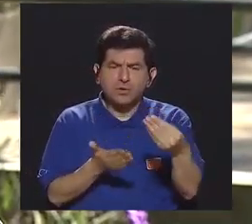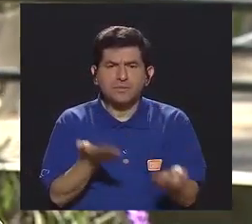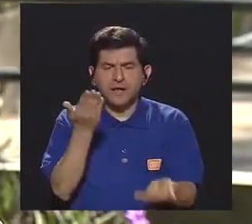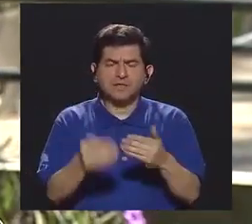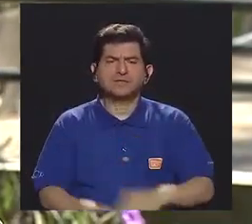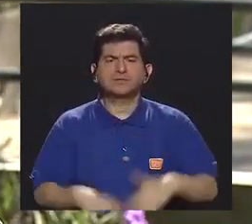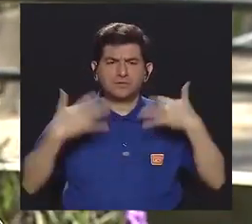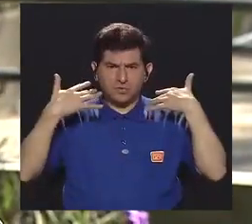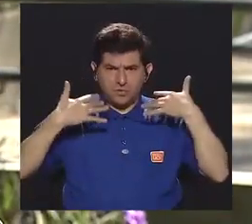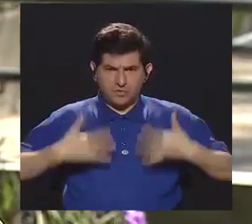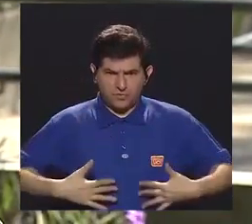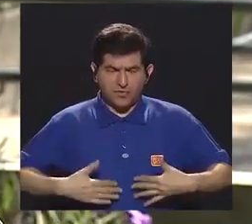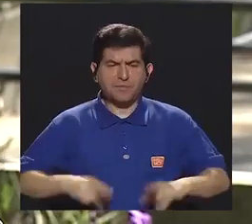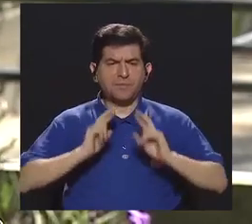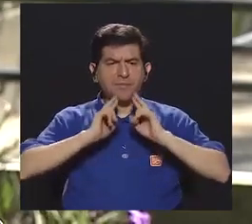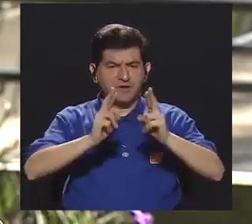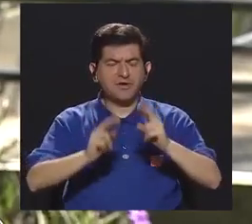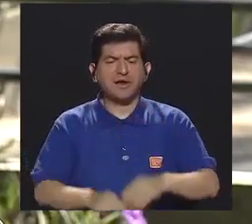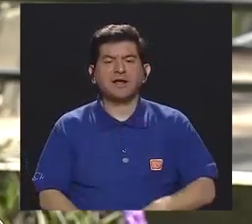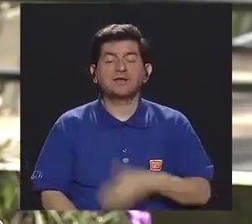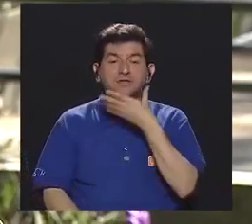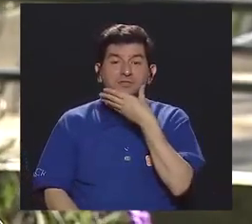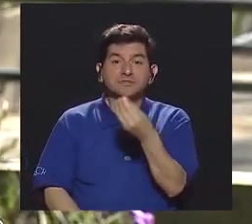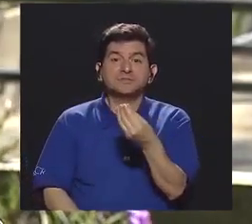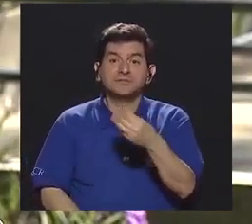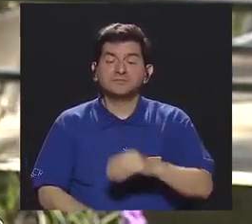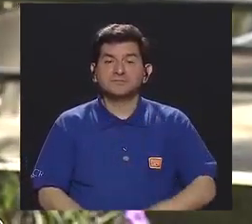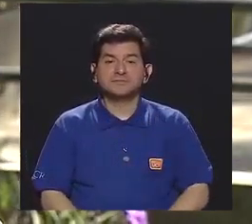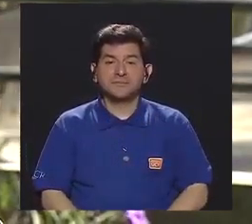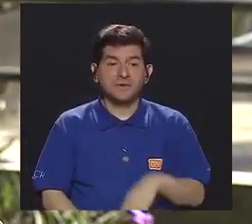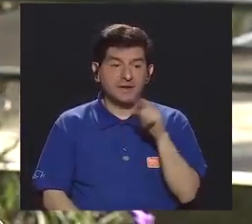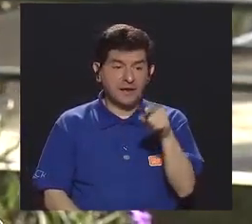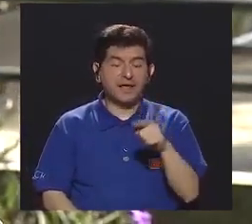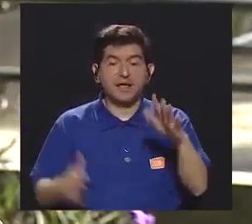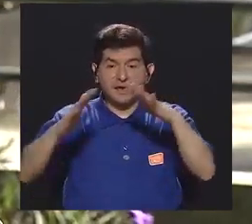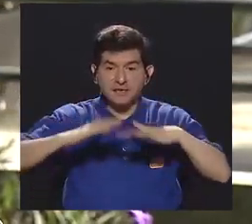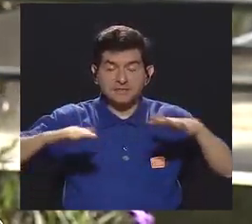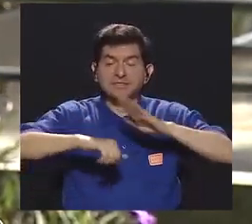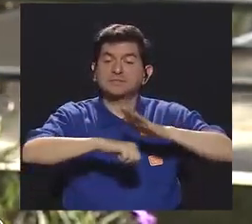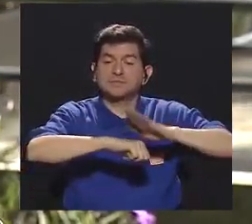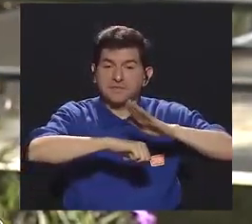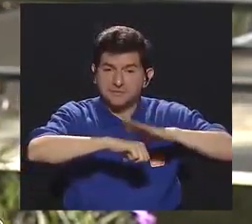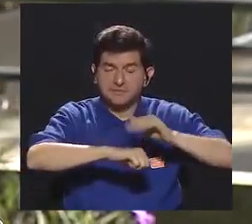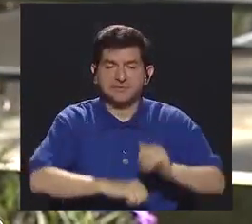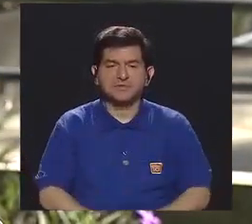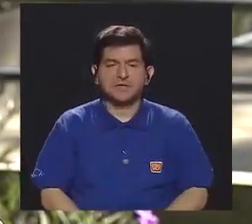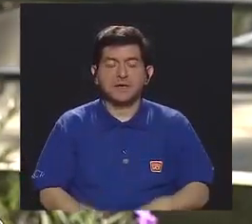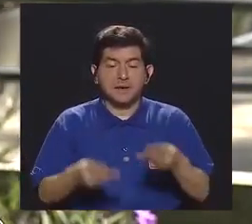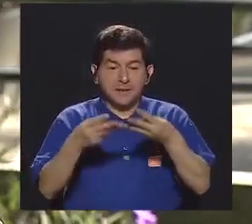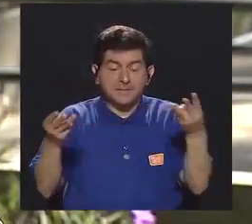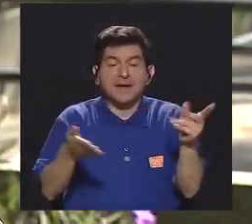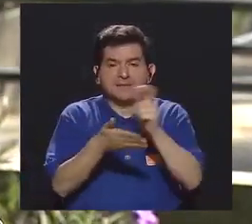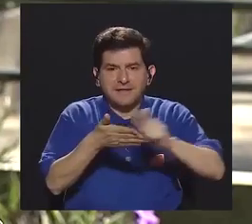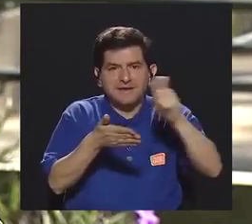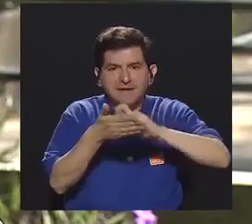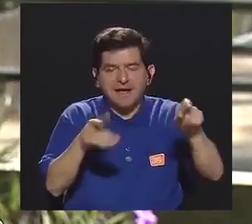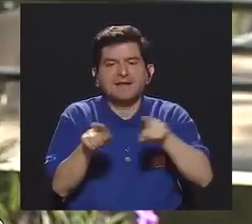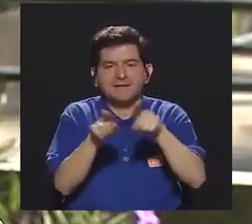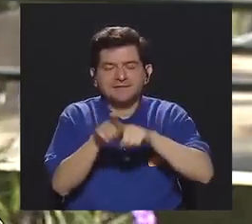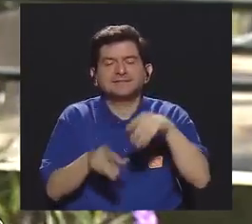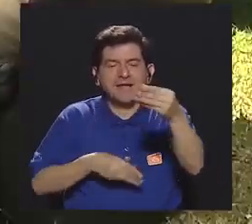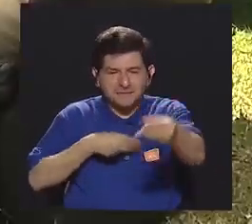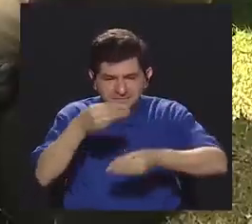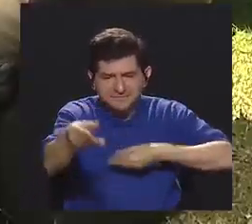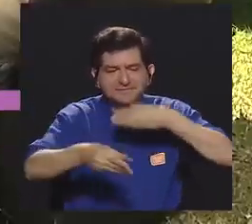digamos, la ropa para regalos de diciembre, ¿verdad? Que eso fue un espacio que les permitió. Los útiles escolares, en ese mismo